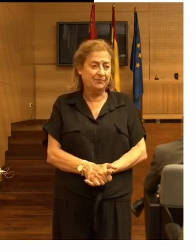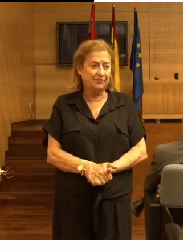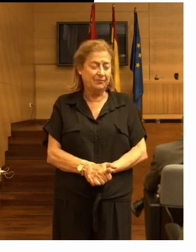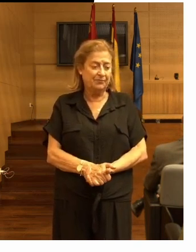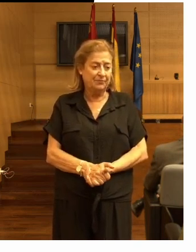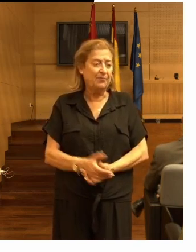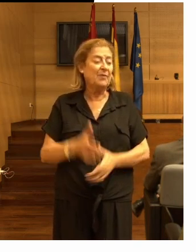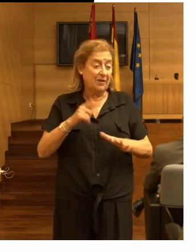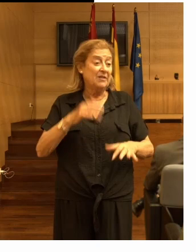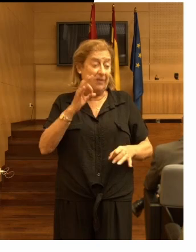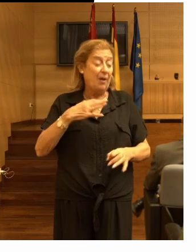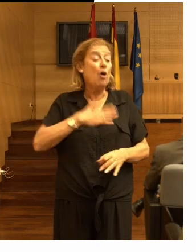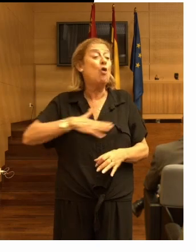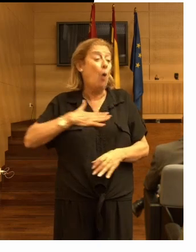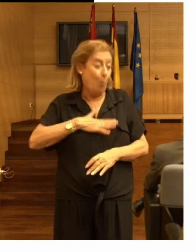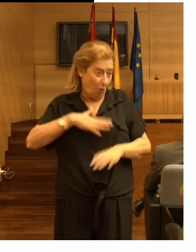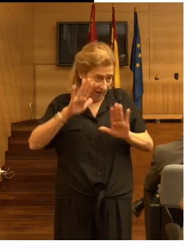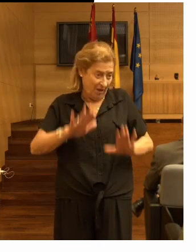estando cómoda